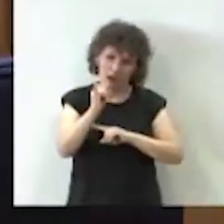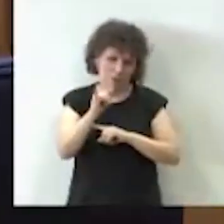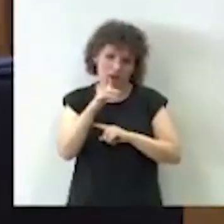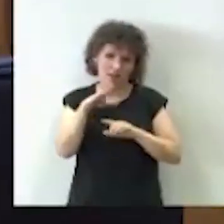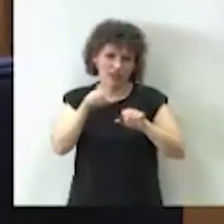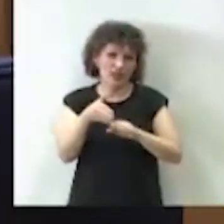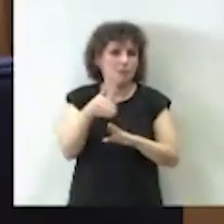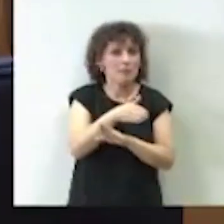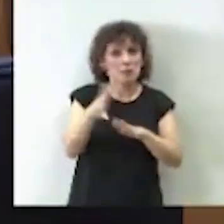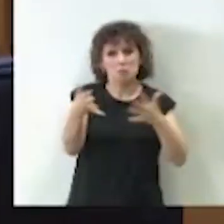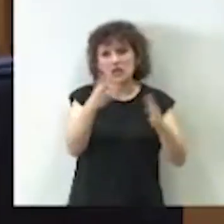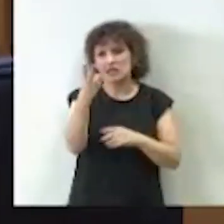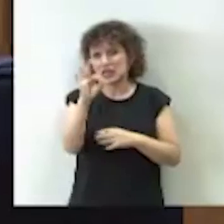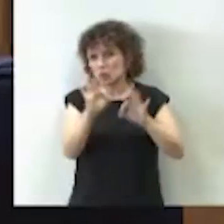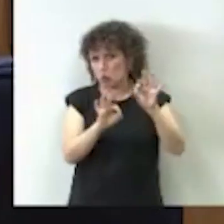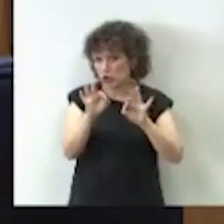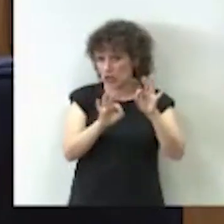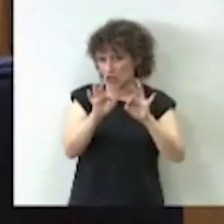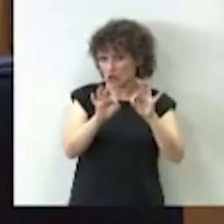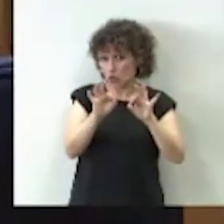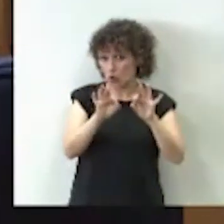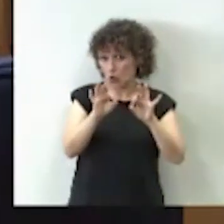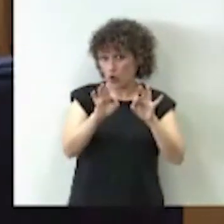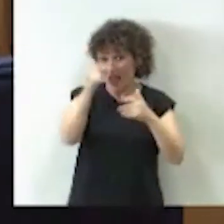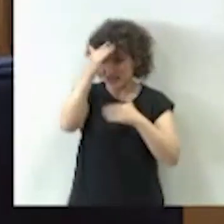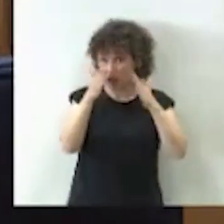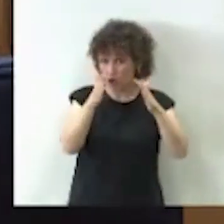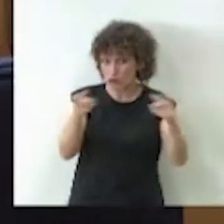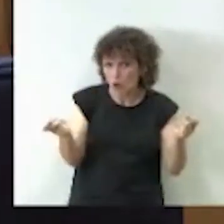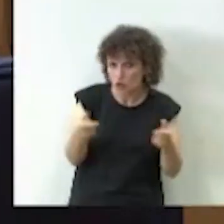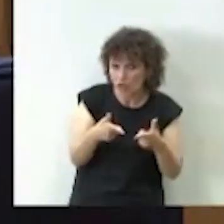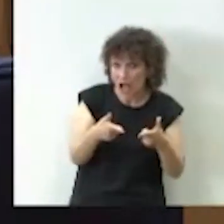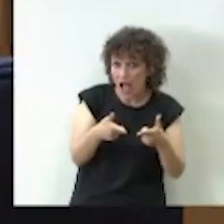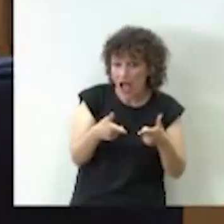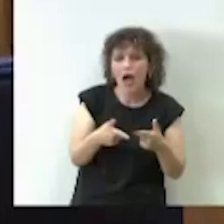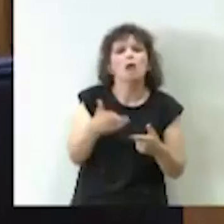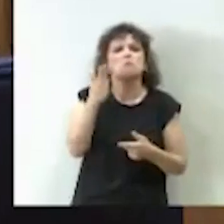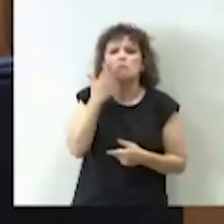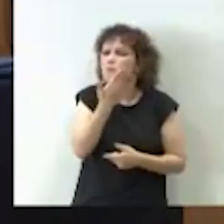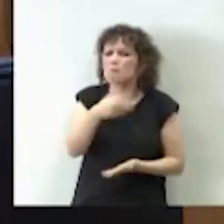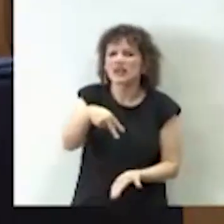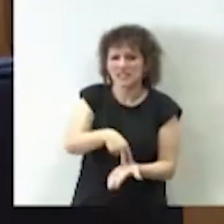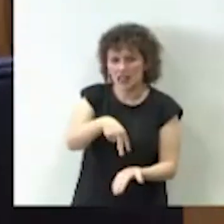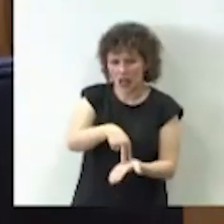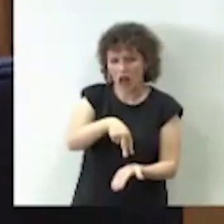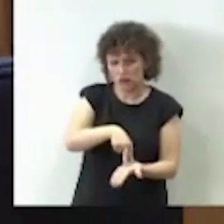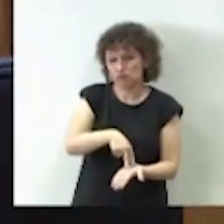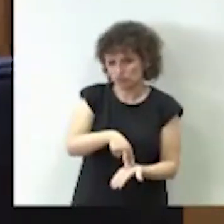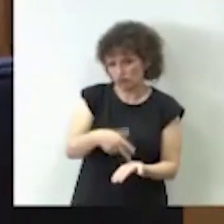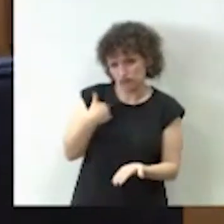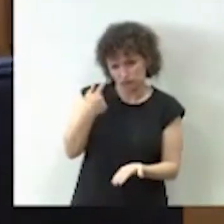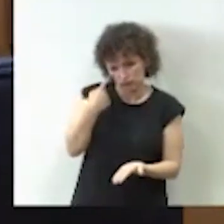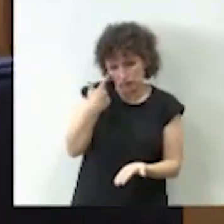pero el 30% de la atención a la Seguridad Social se hacía de forma presencial, fehacientemente, el